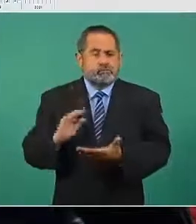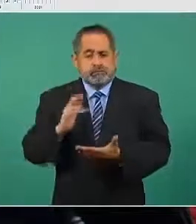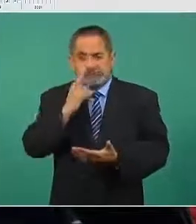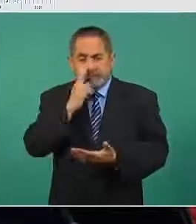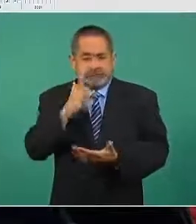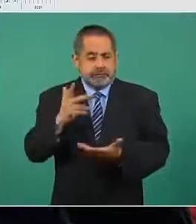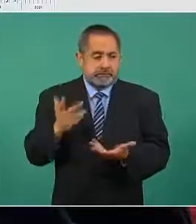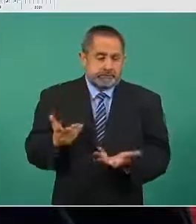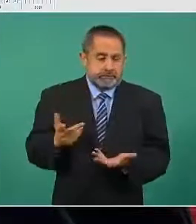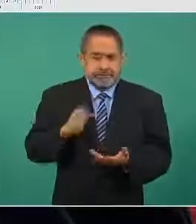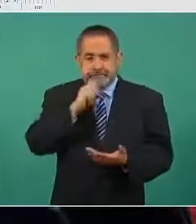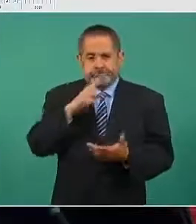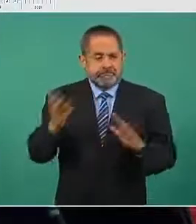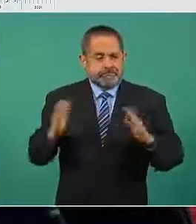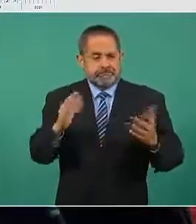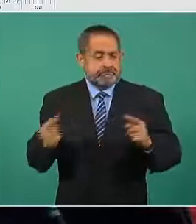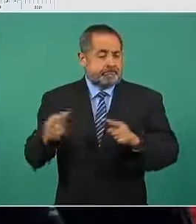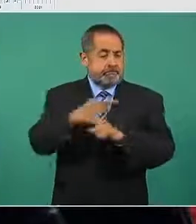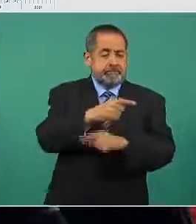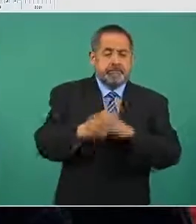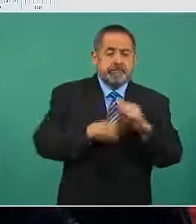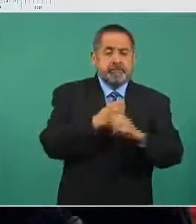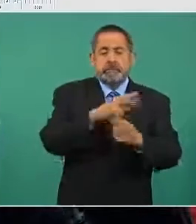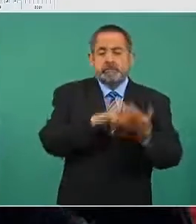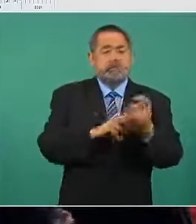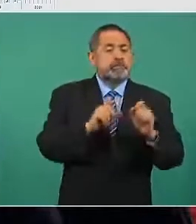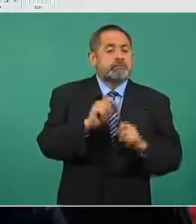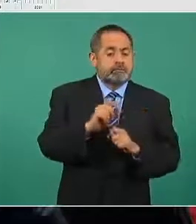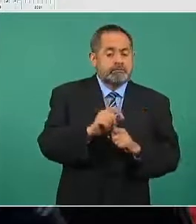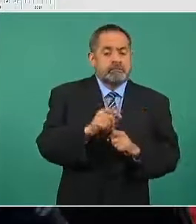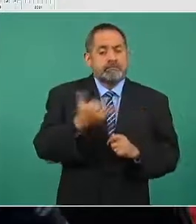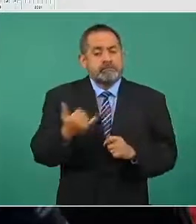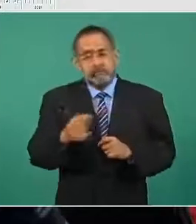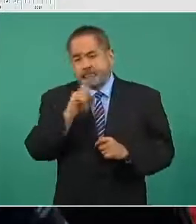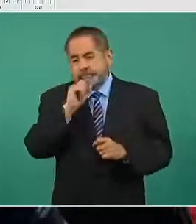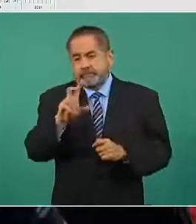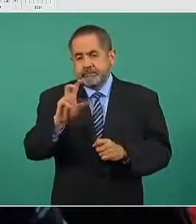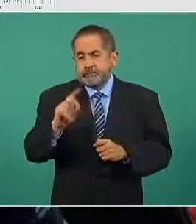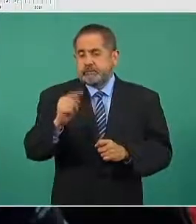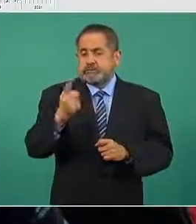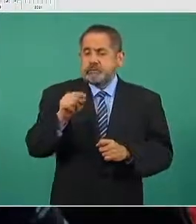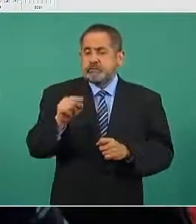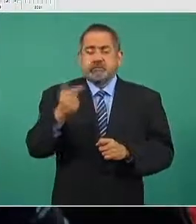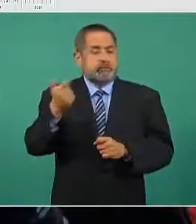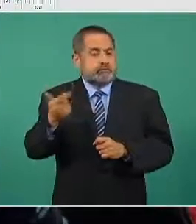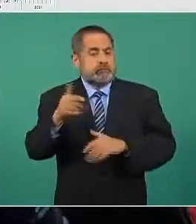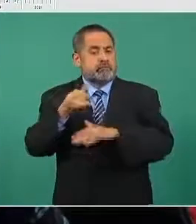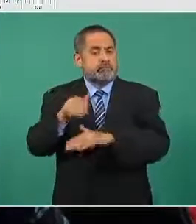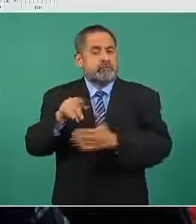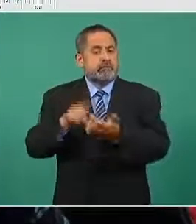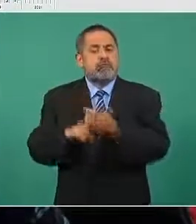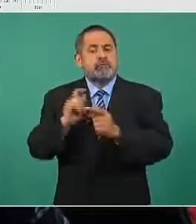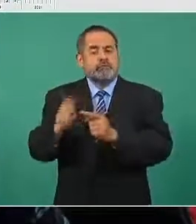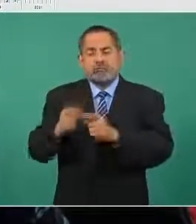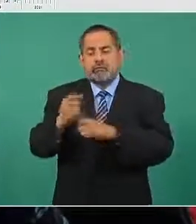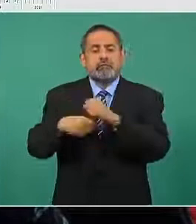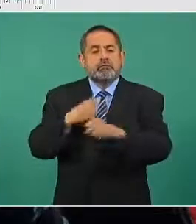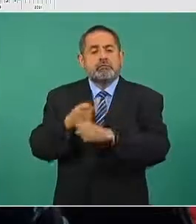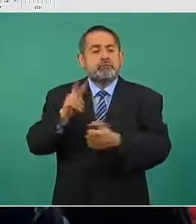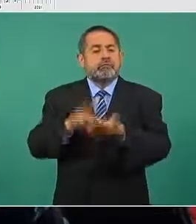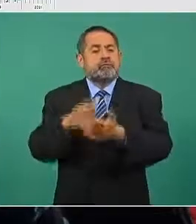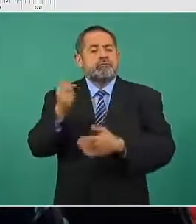con el mismo periodo dos mil veinte y de treinta y uno punto siete con respecto a dos mil